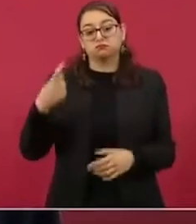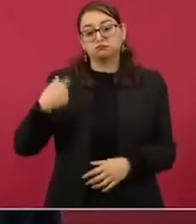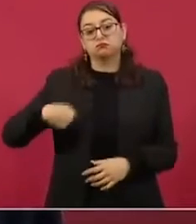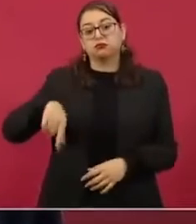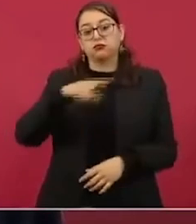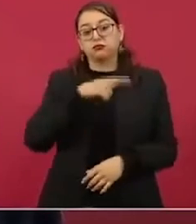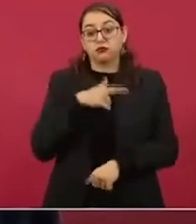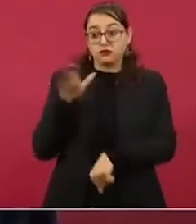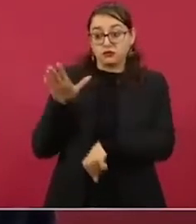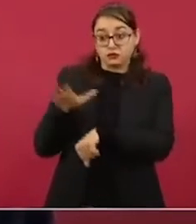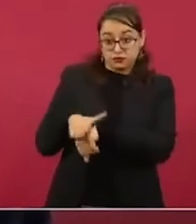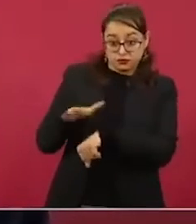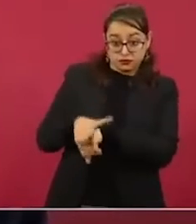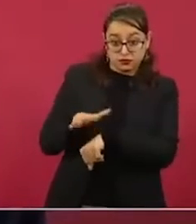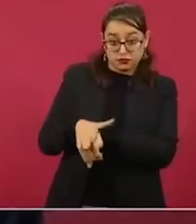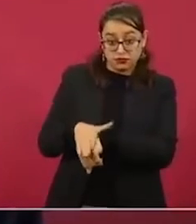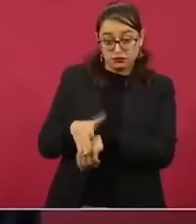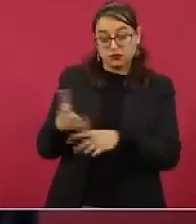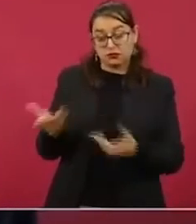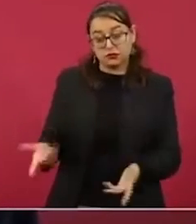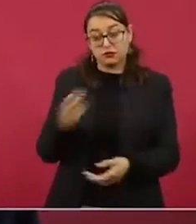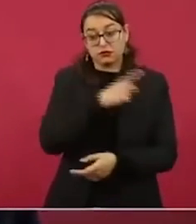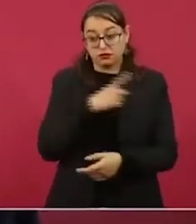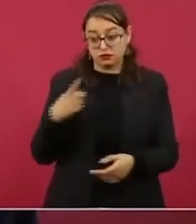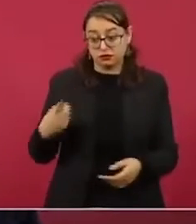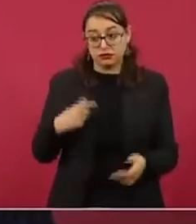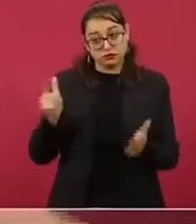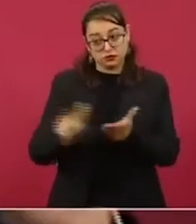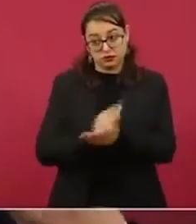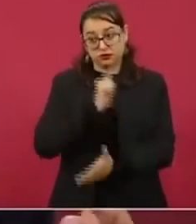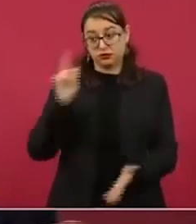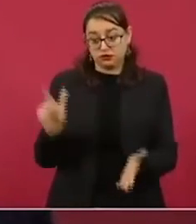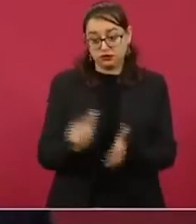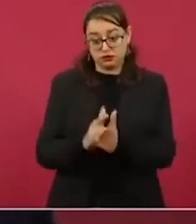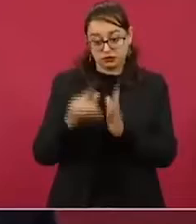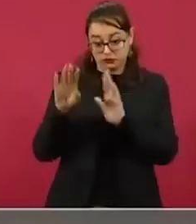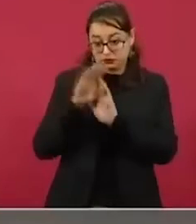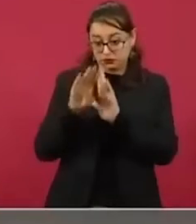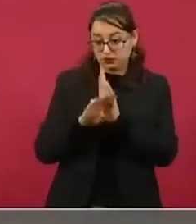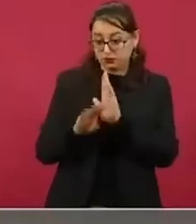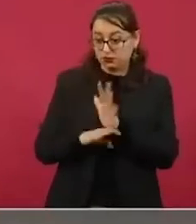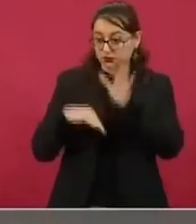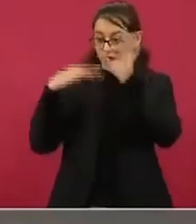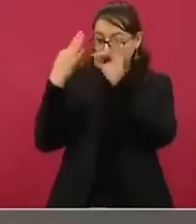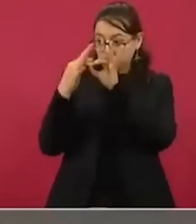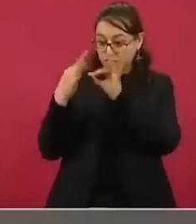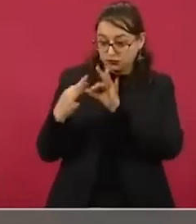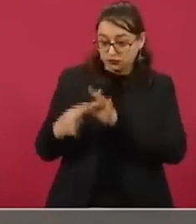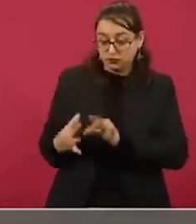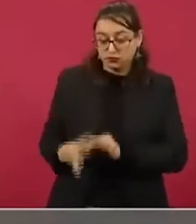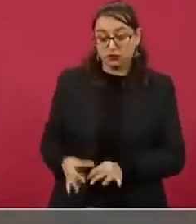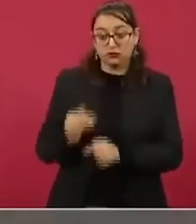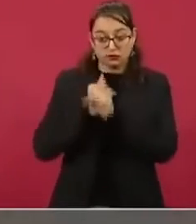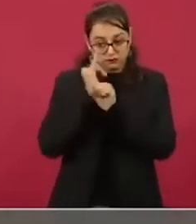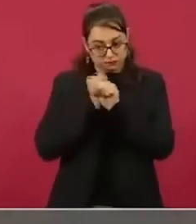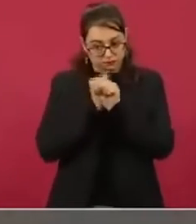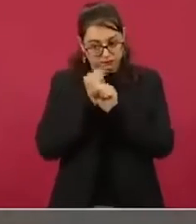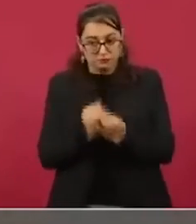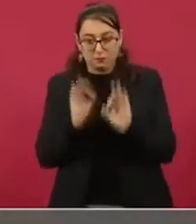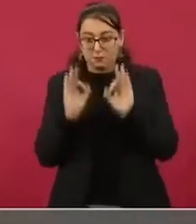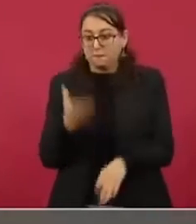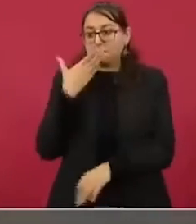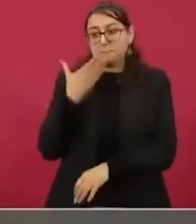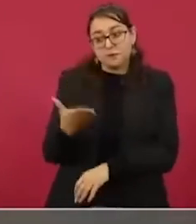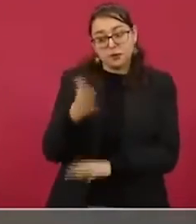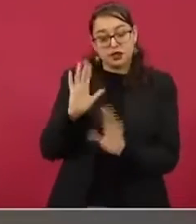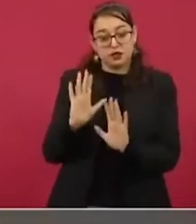exhortamos es a que se conduzcan conforme a derecho, que haya una investigación parcial y seguramente en las